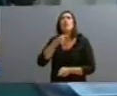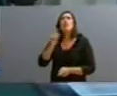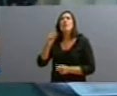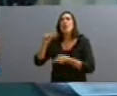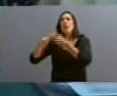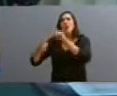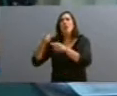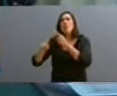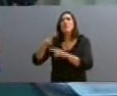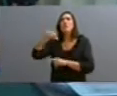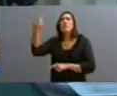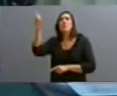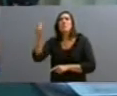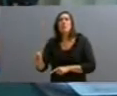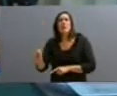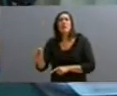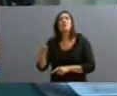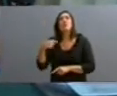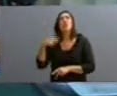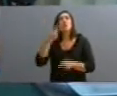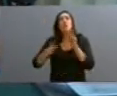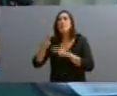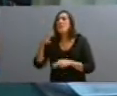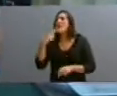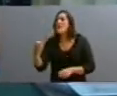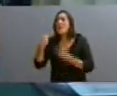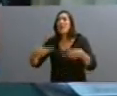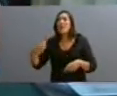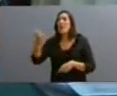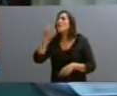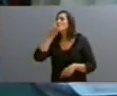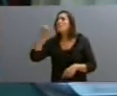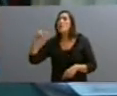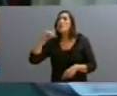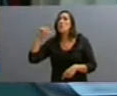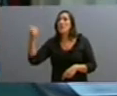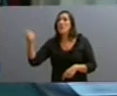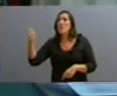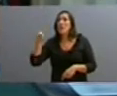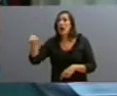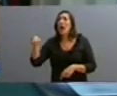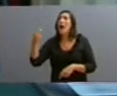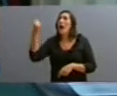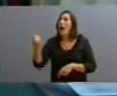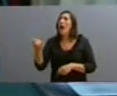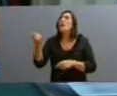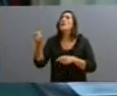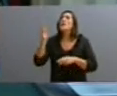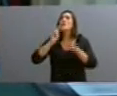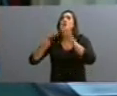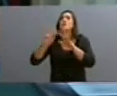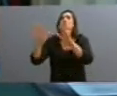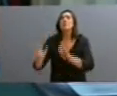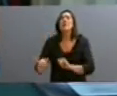país que no tuviera uso pacífico de la energía atómica. Formamos parte del club selecto, muy